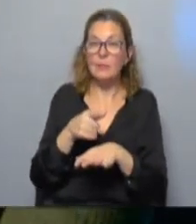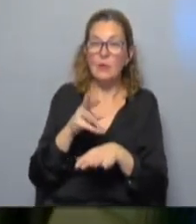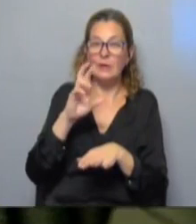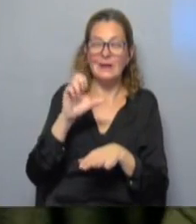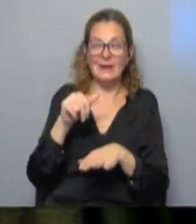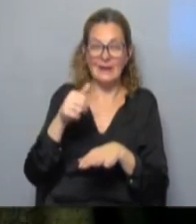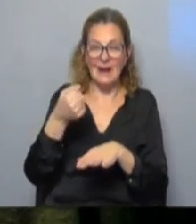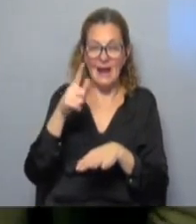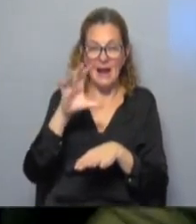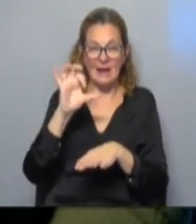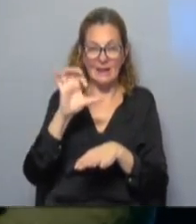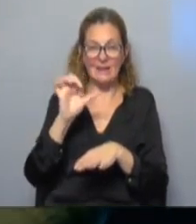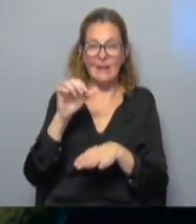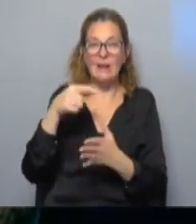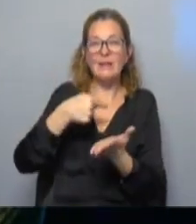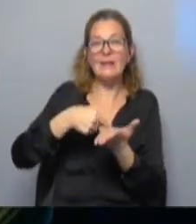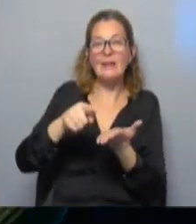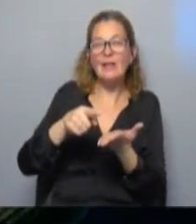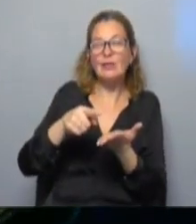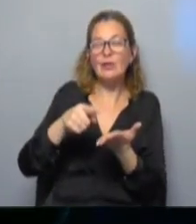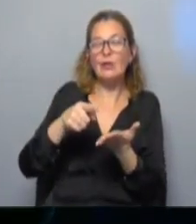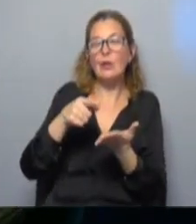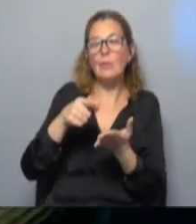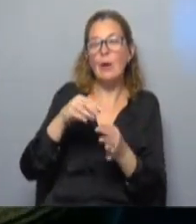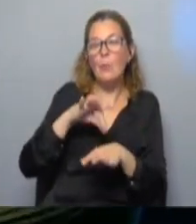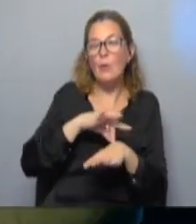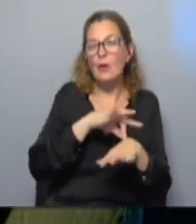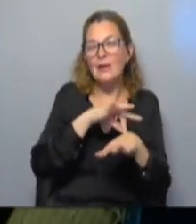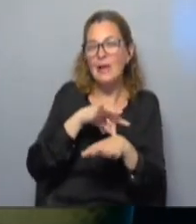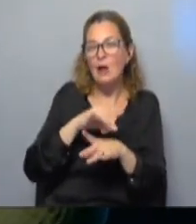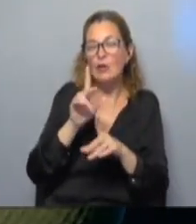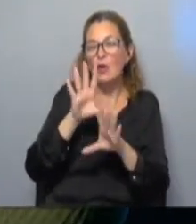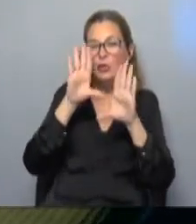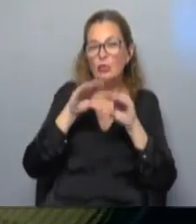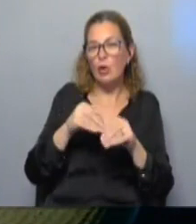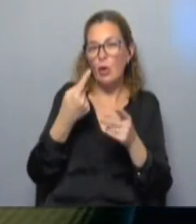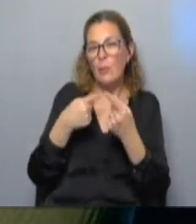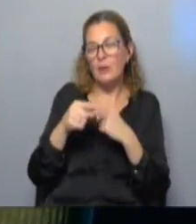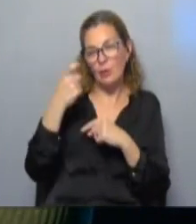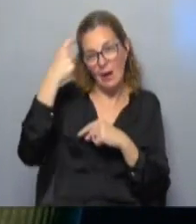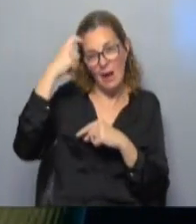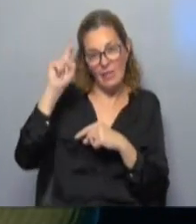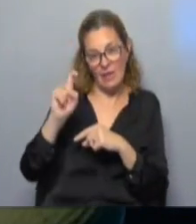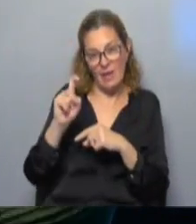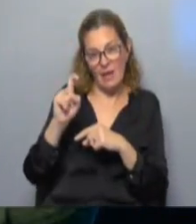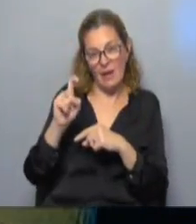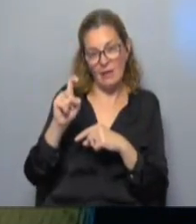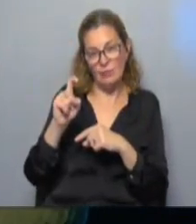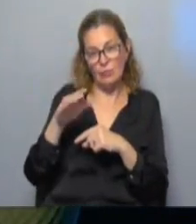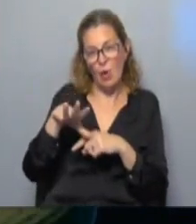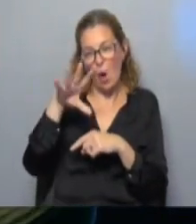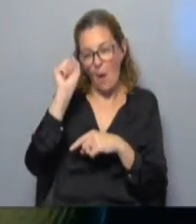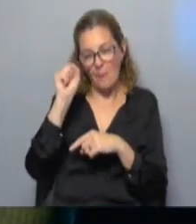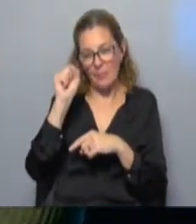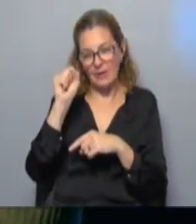renales los centros de diálisis van un poco guiando al paciente no todos pero bueno la idea este no todos comprenden